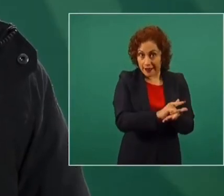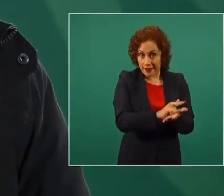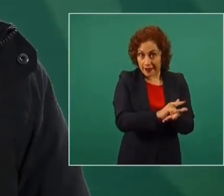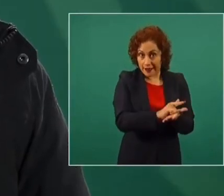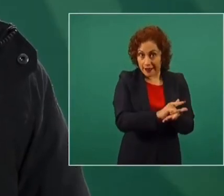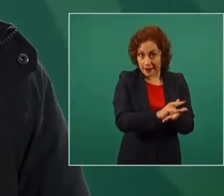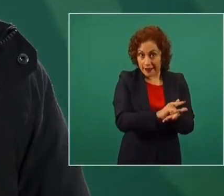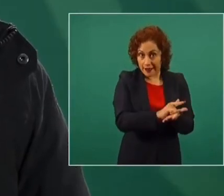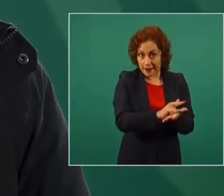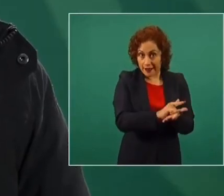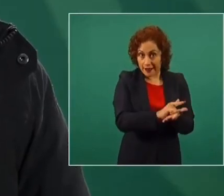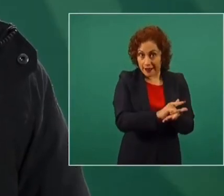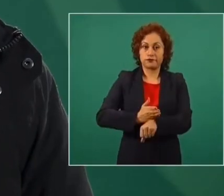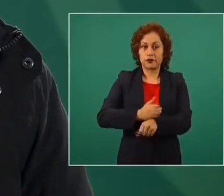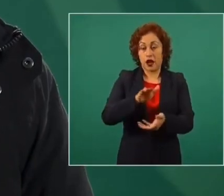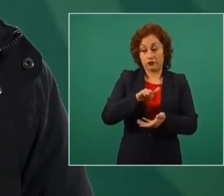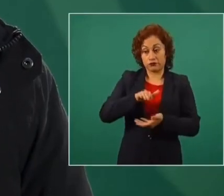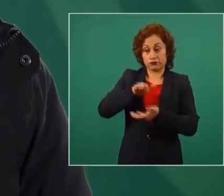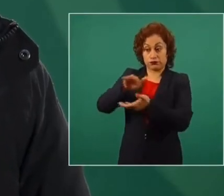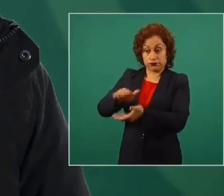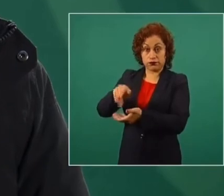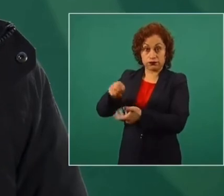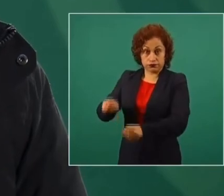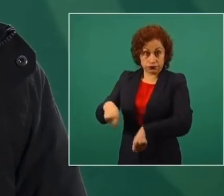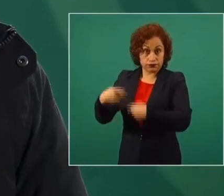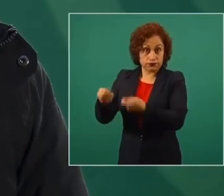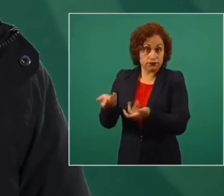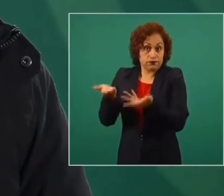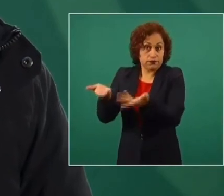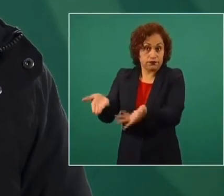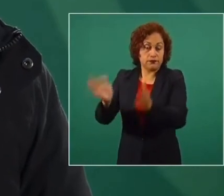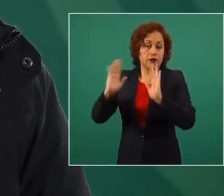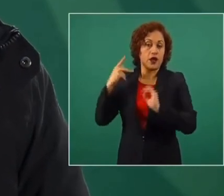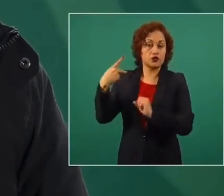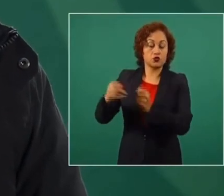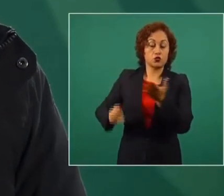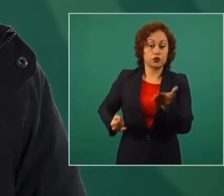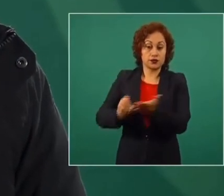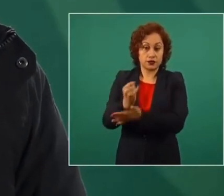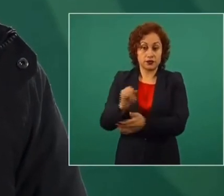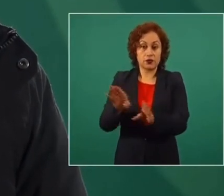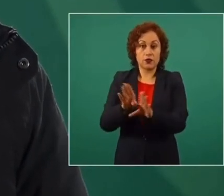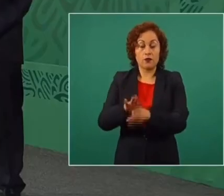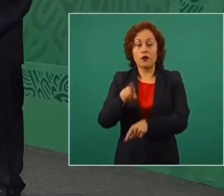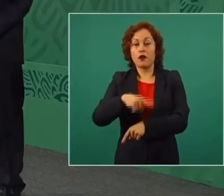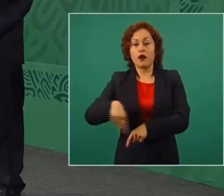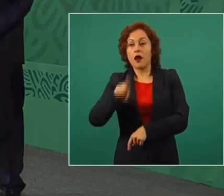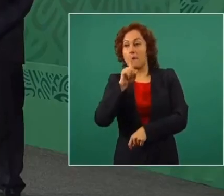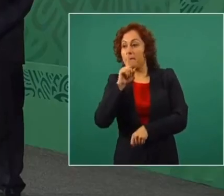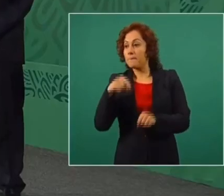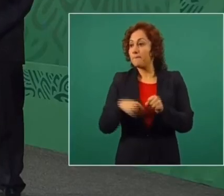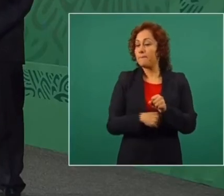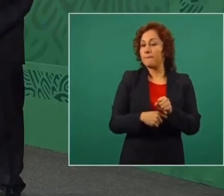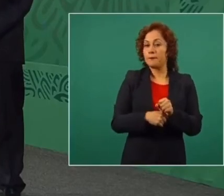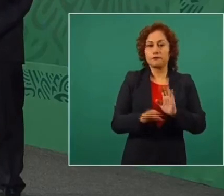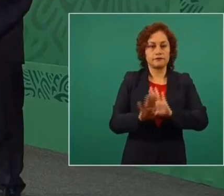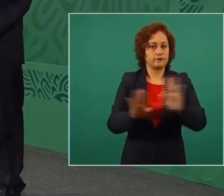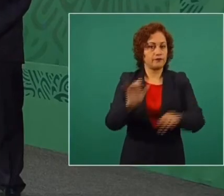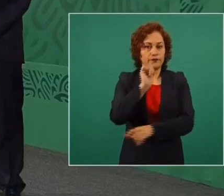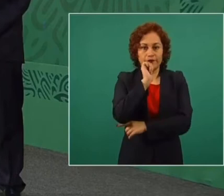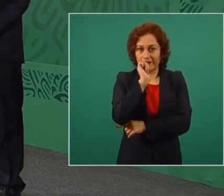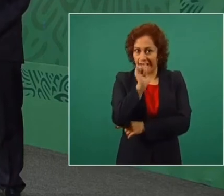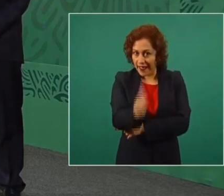con las pruebas que se están aportando. Entonces, no va a haber ninguna falta de transparencia, no podrá darse